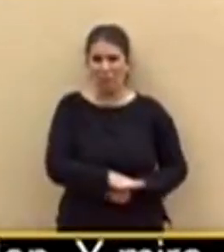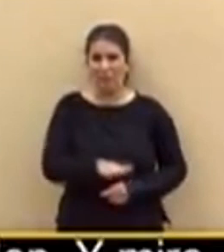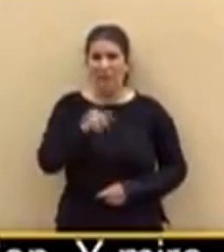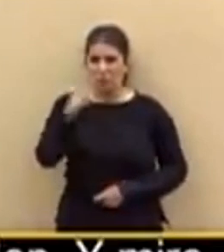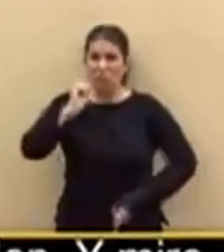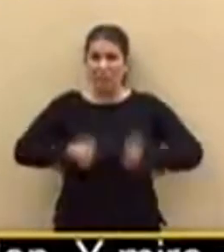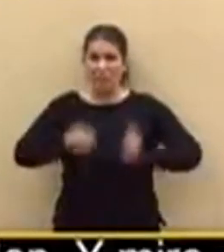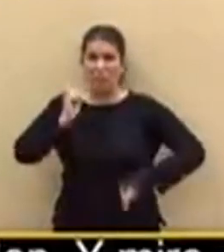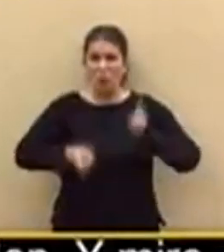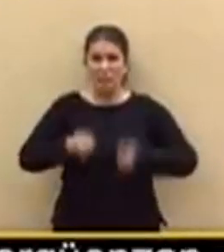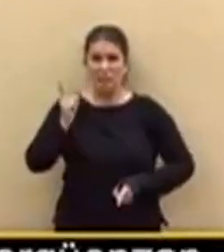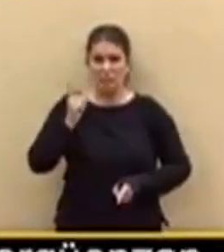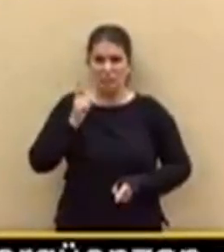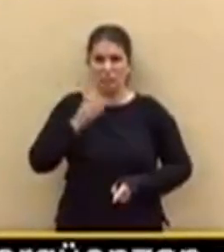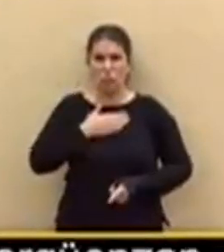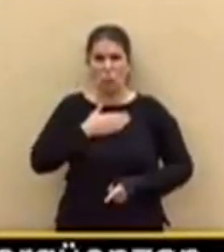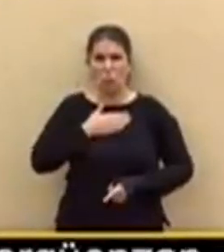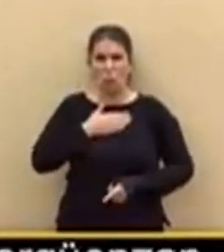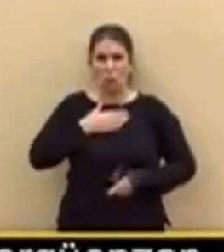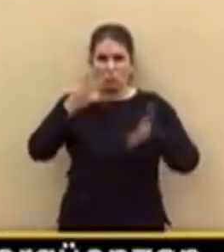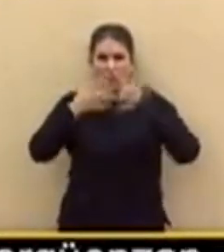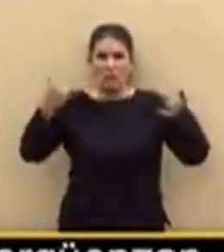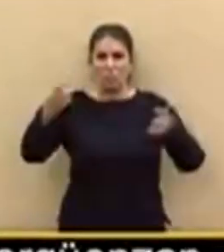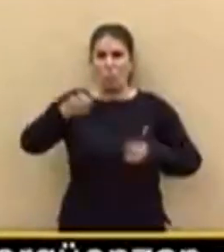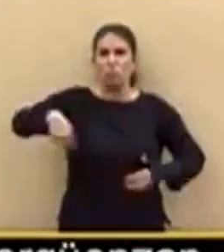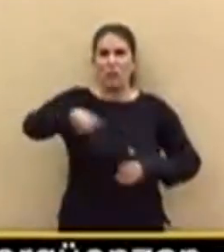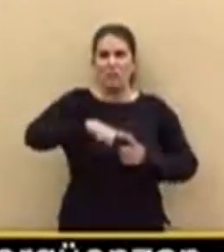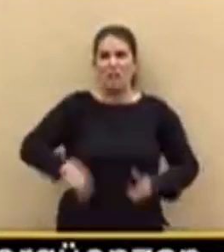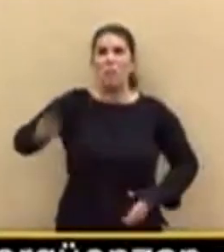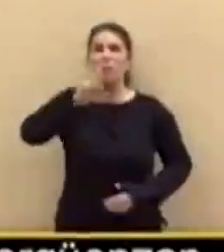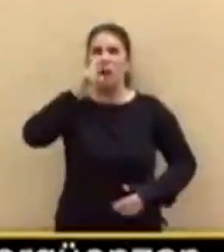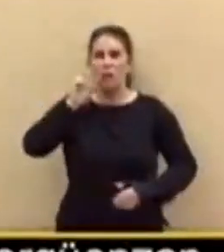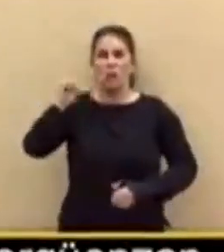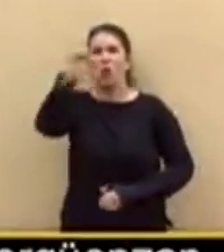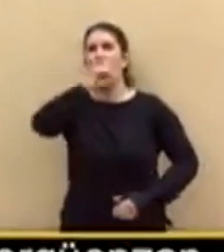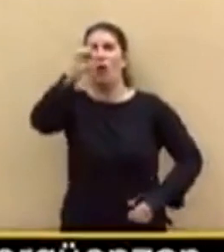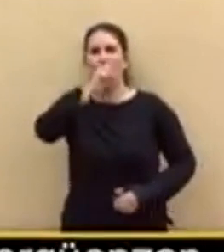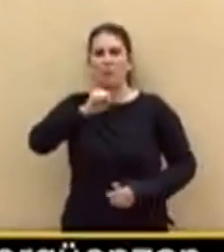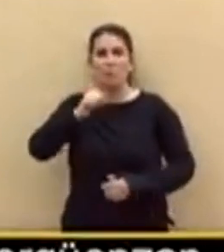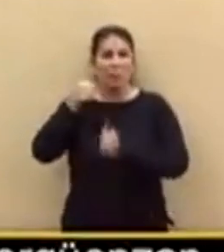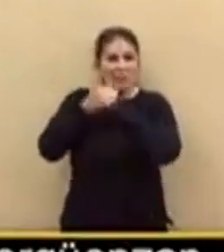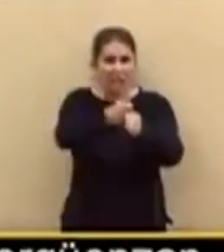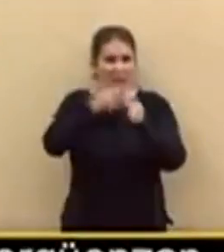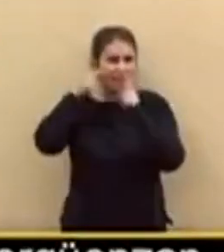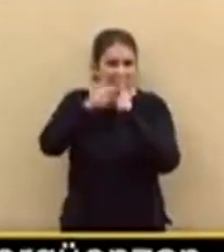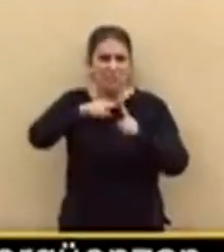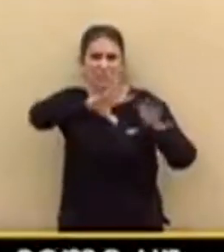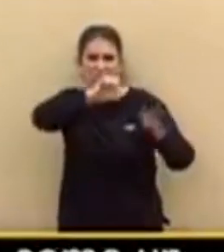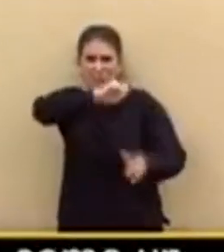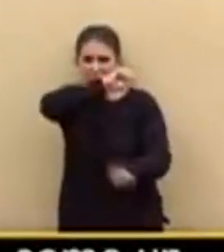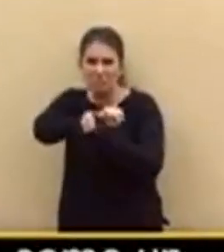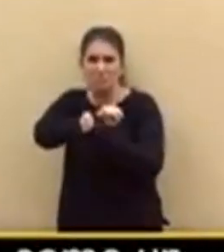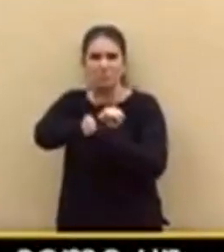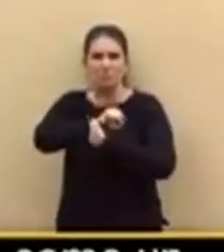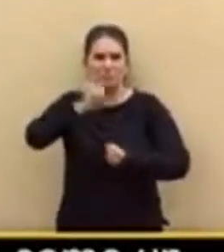cuyas consignas ustedes repiten y corean, perseguían, encerraban, torturaban y asesinaban a feministas, a